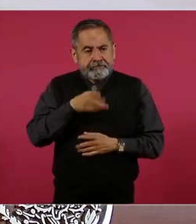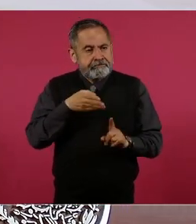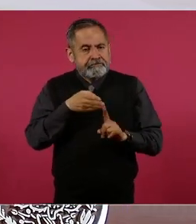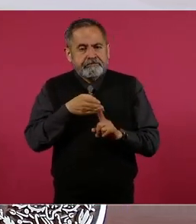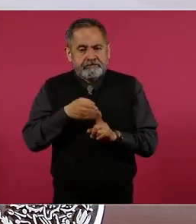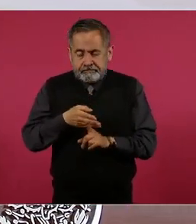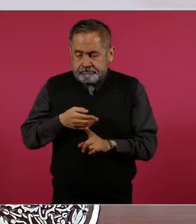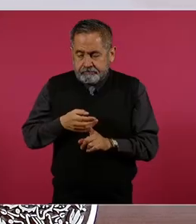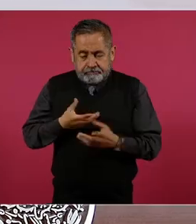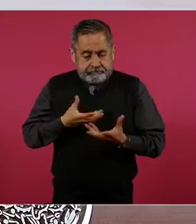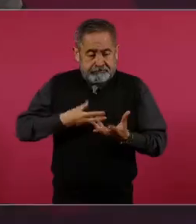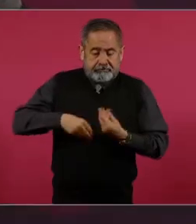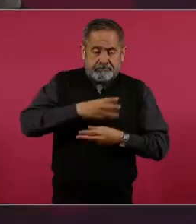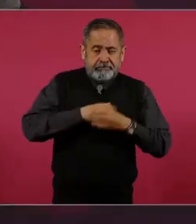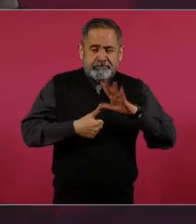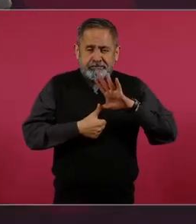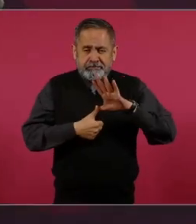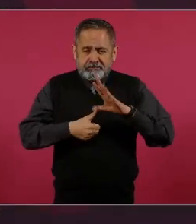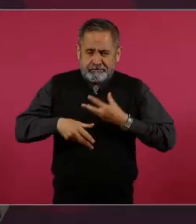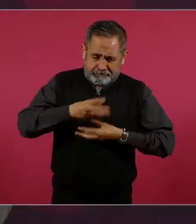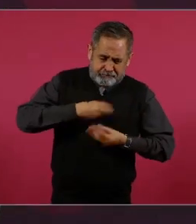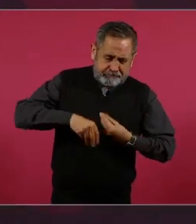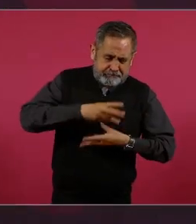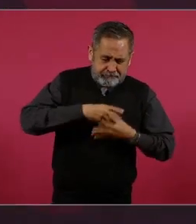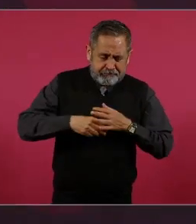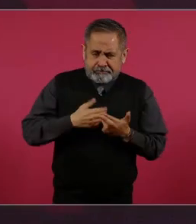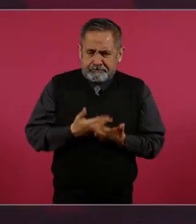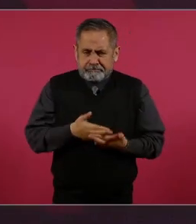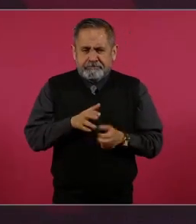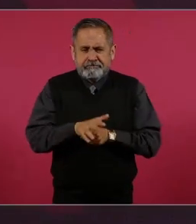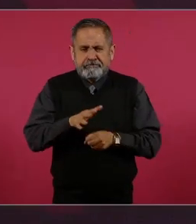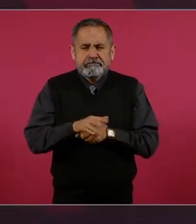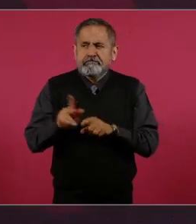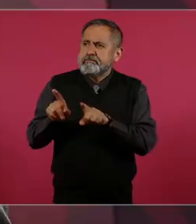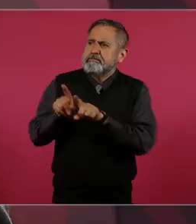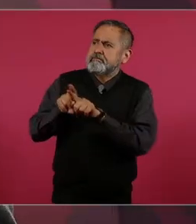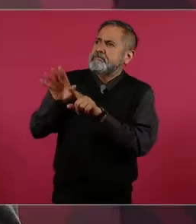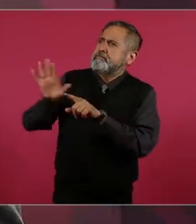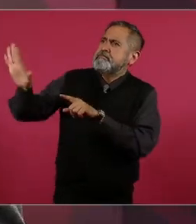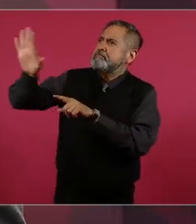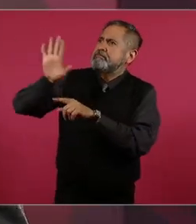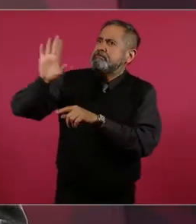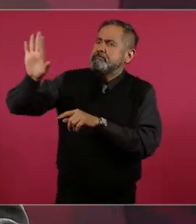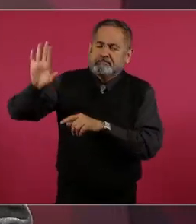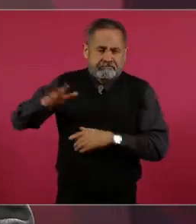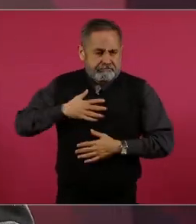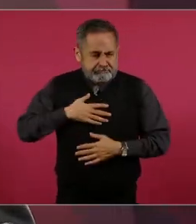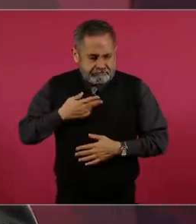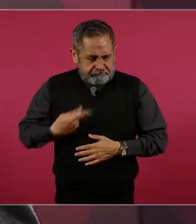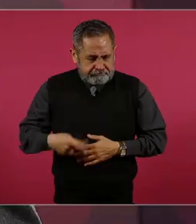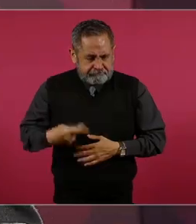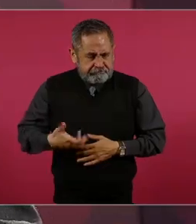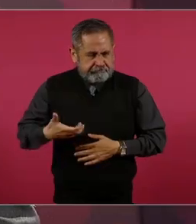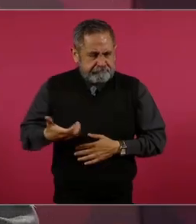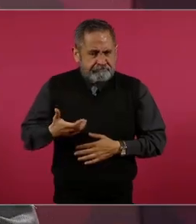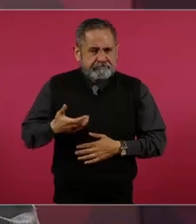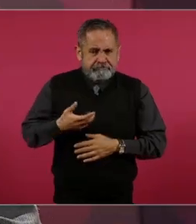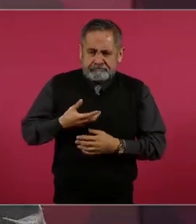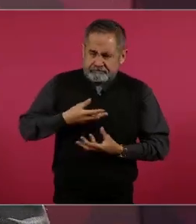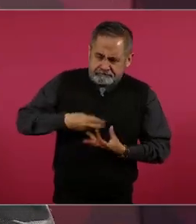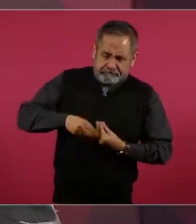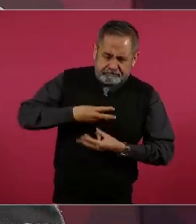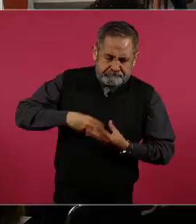autosuficiencia como lo hacen ellos, lo hacen los chinos, y